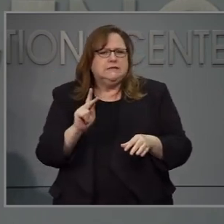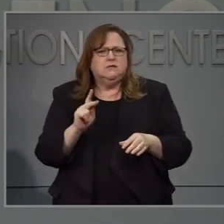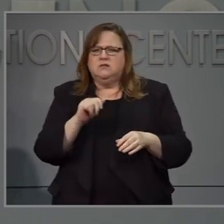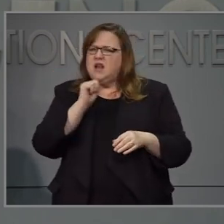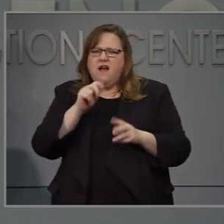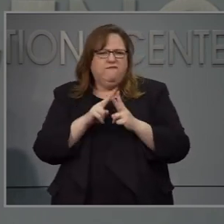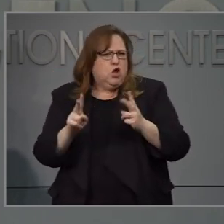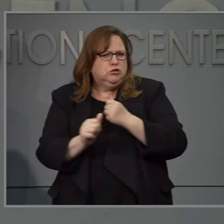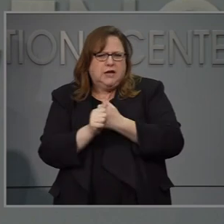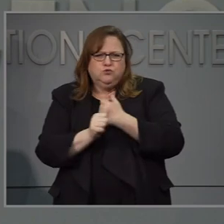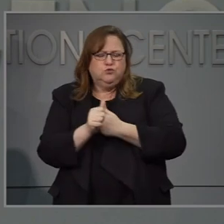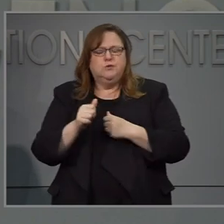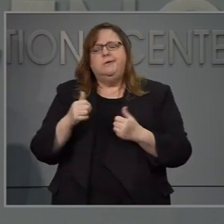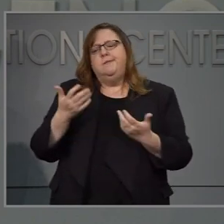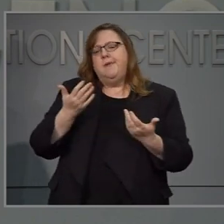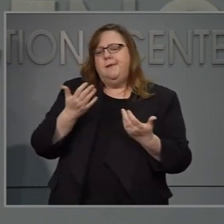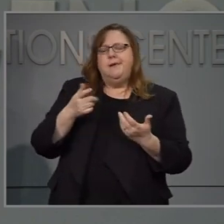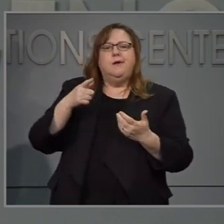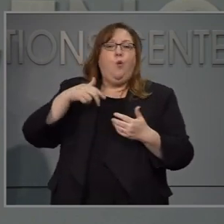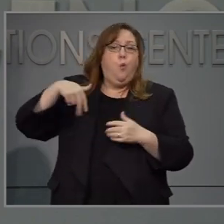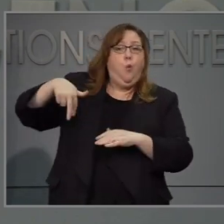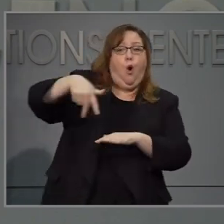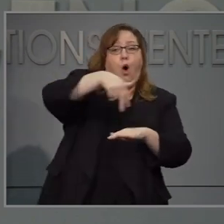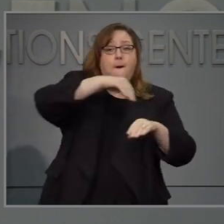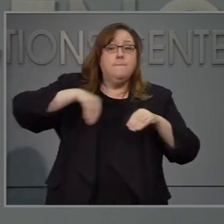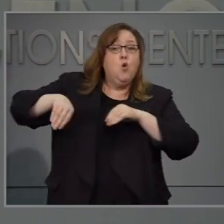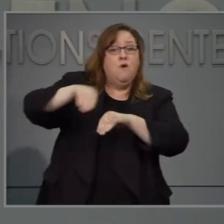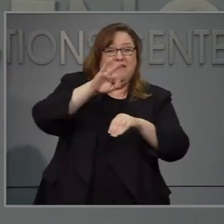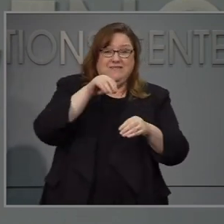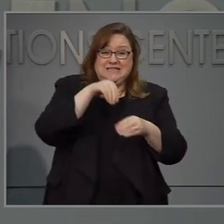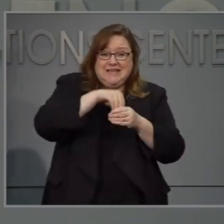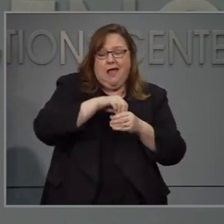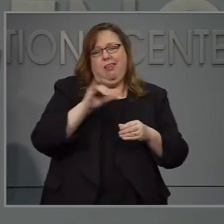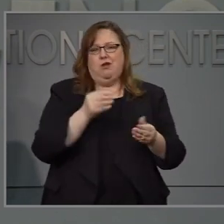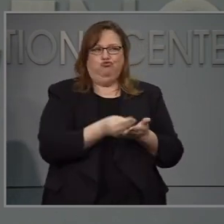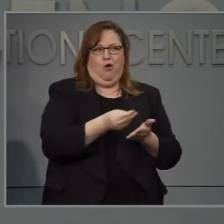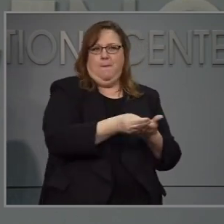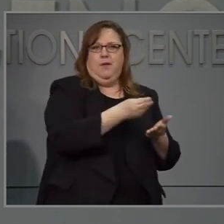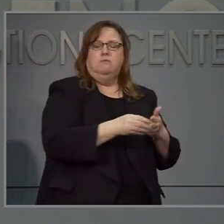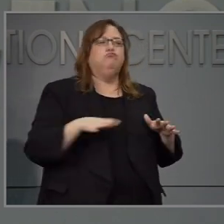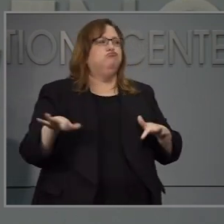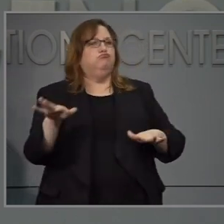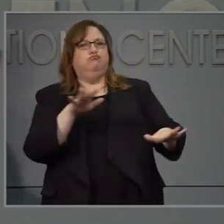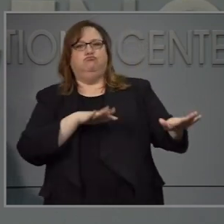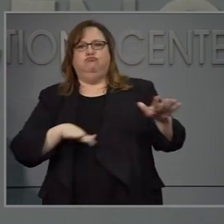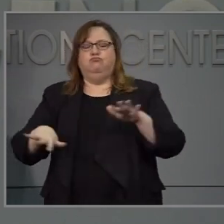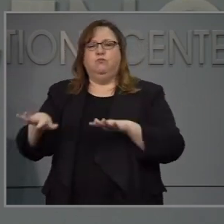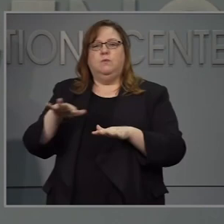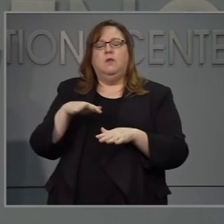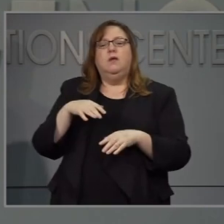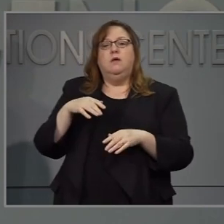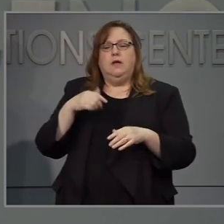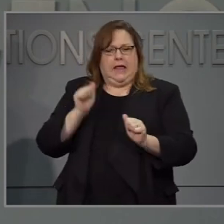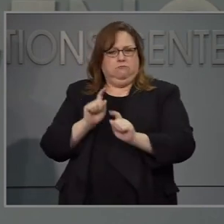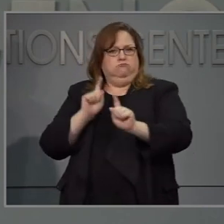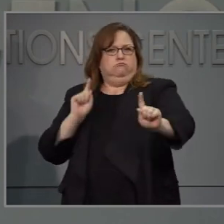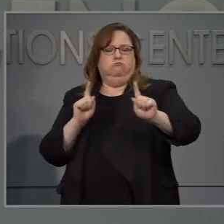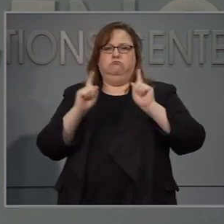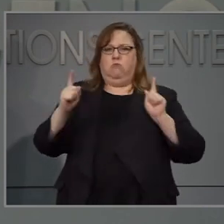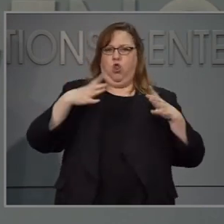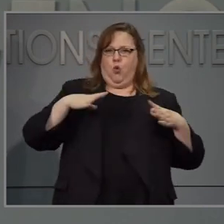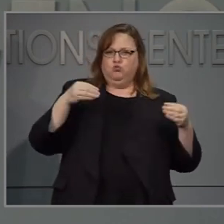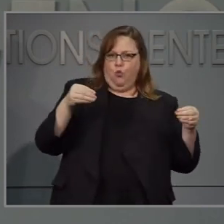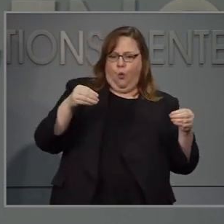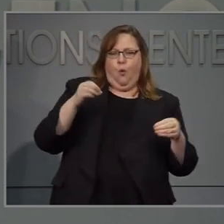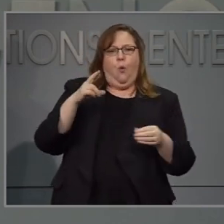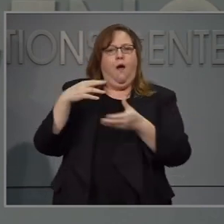normalmente puede caminar si es que están en interiores, en donde es más fácil el distanciamiento social, como por ejemplo, en una tienda